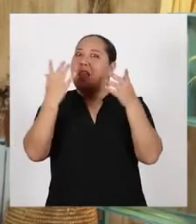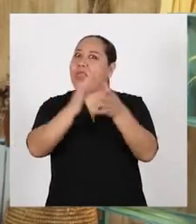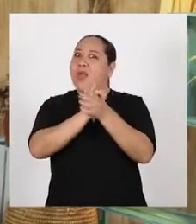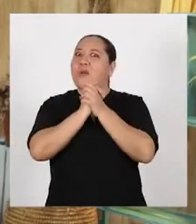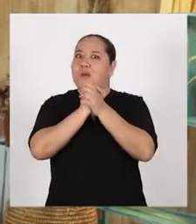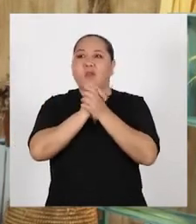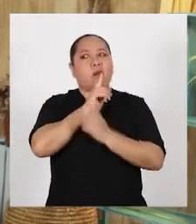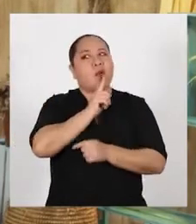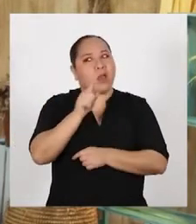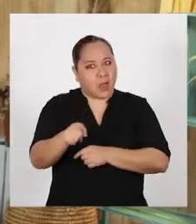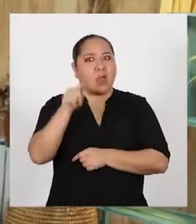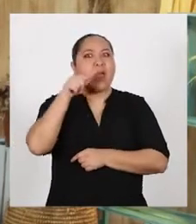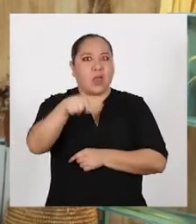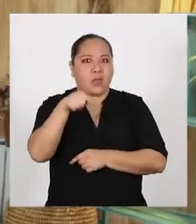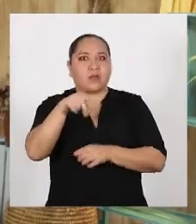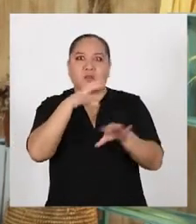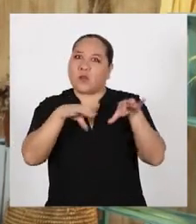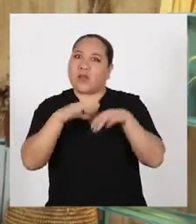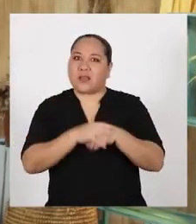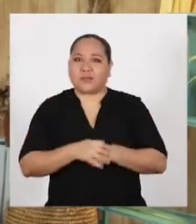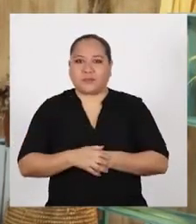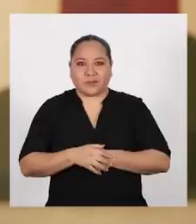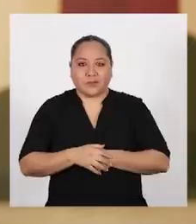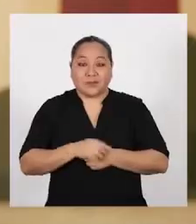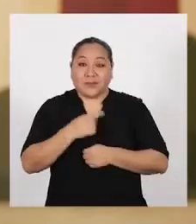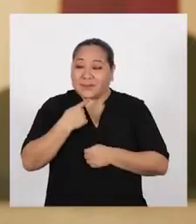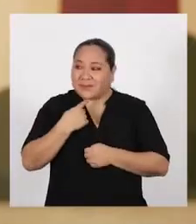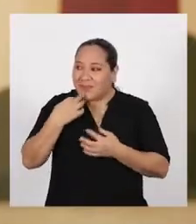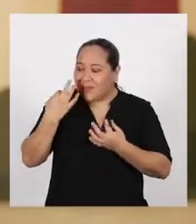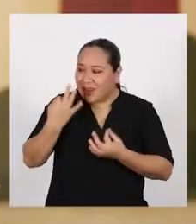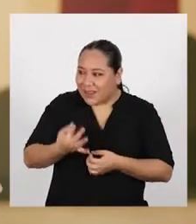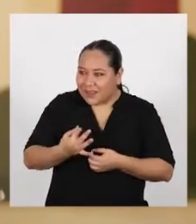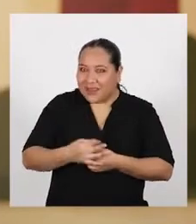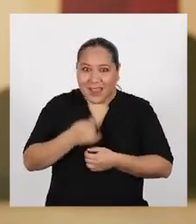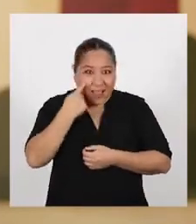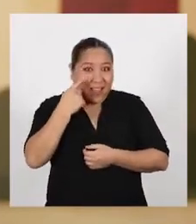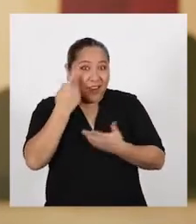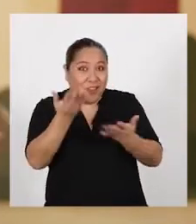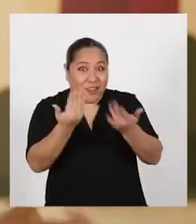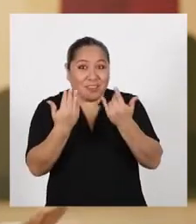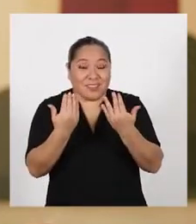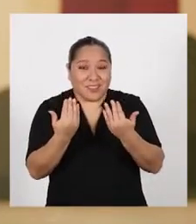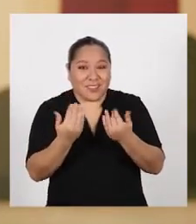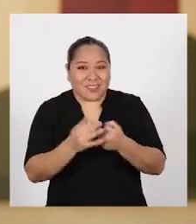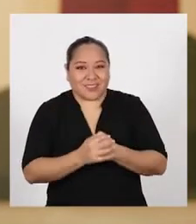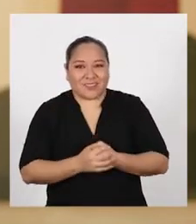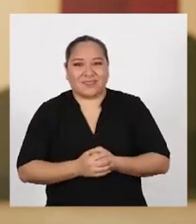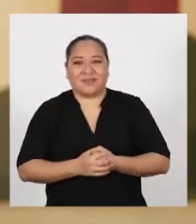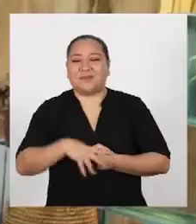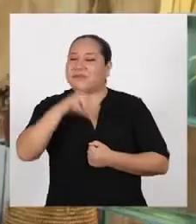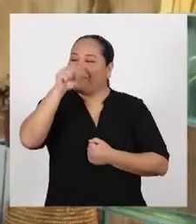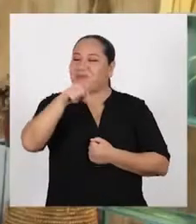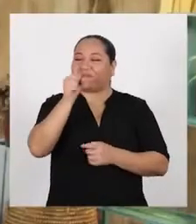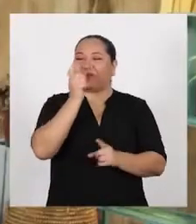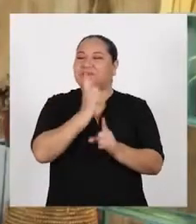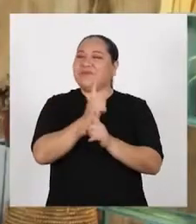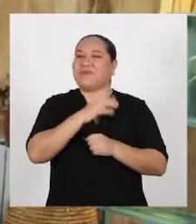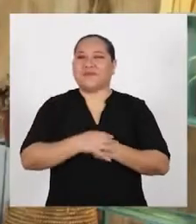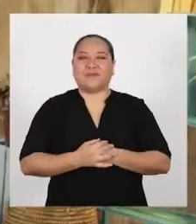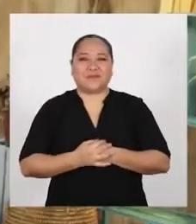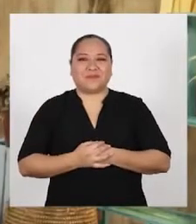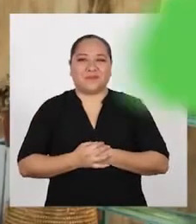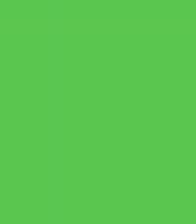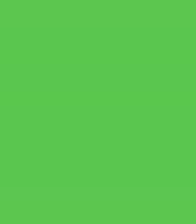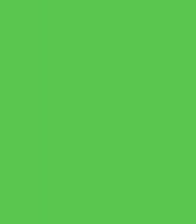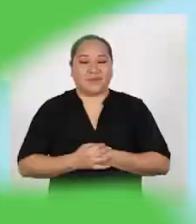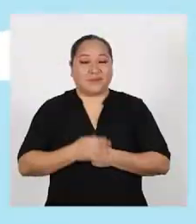amigo que hace eso precisamente ¿En serio? ¿Lo queremos conocer? ¡Claro que